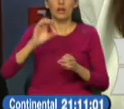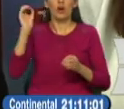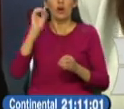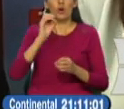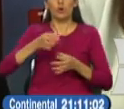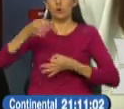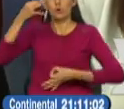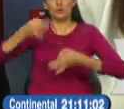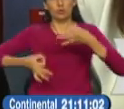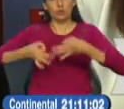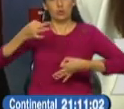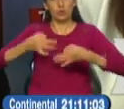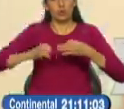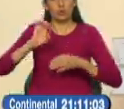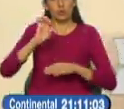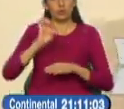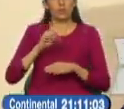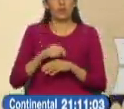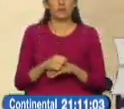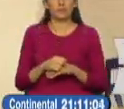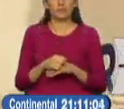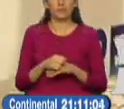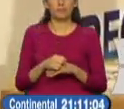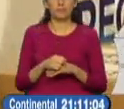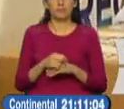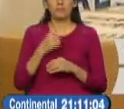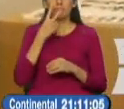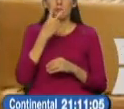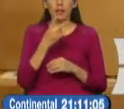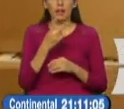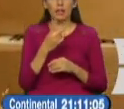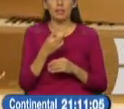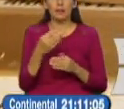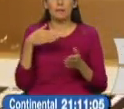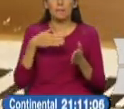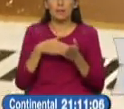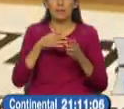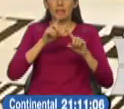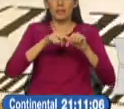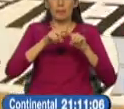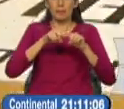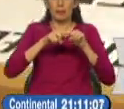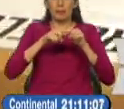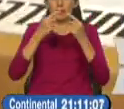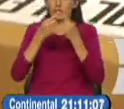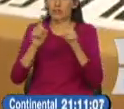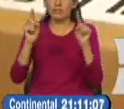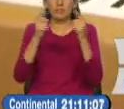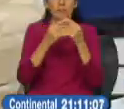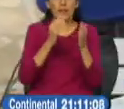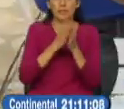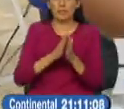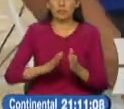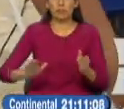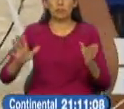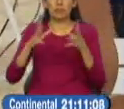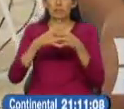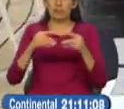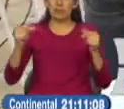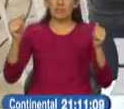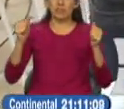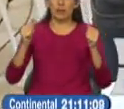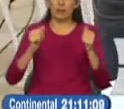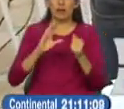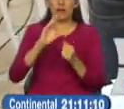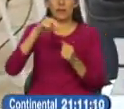jurisdiccional ante el Tribunal Contencioso Electoral. Dependiendo del recurso que se interponga, esto implica distintos plazos que se resolverán de acuerdo al